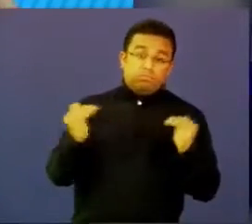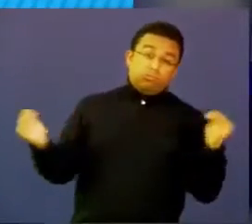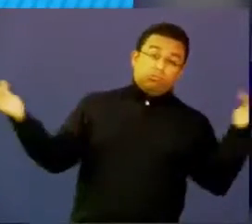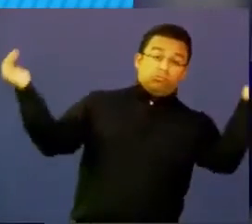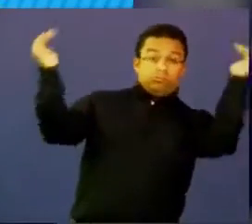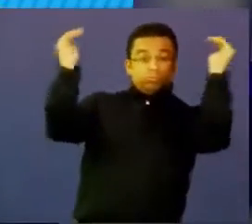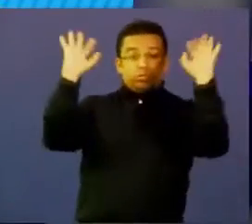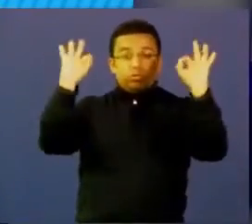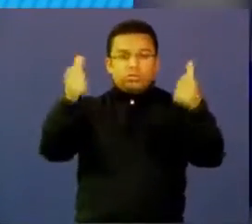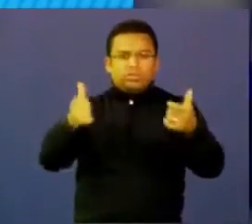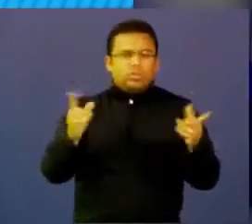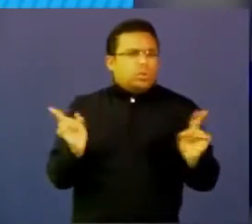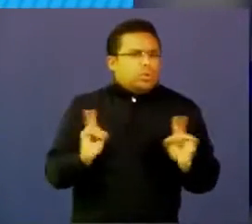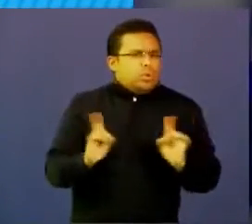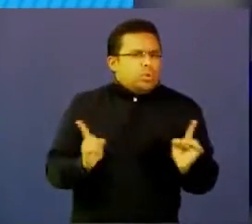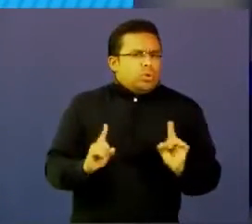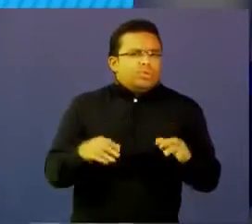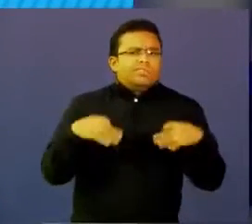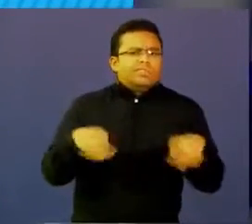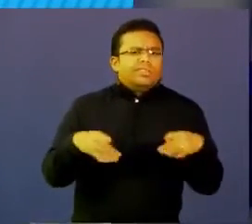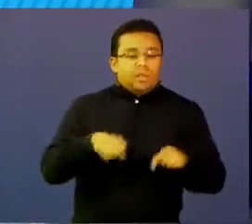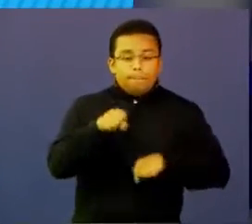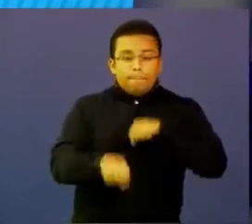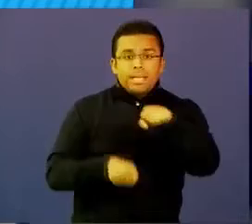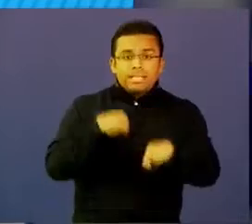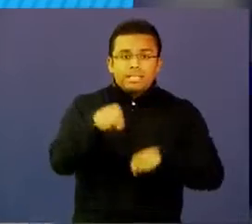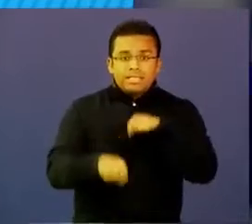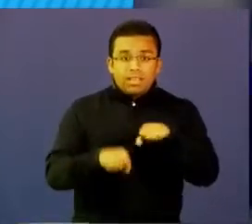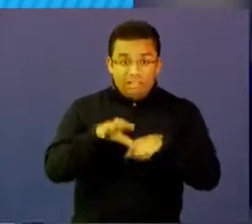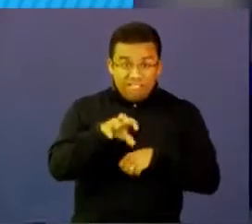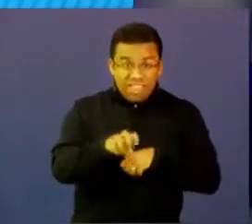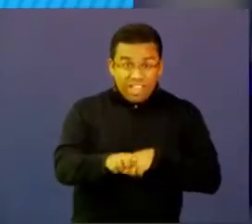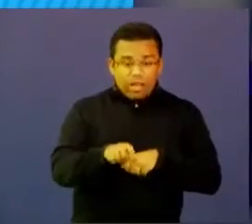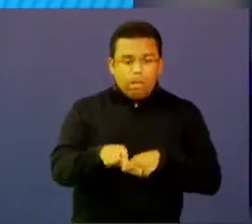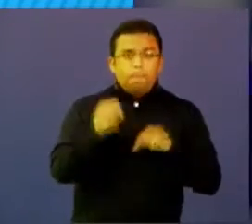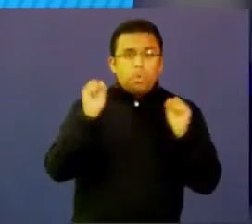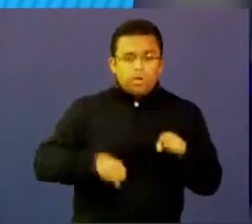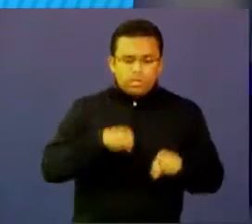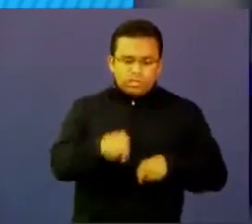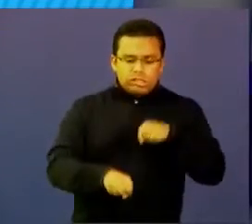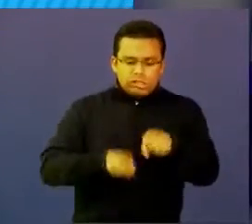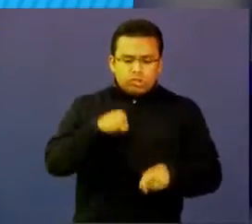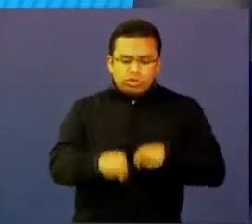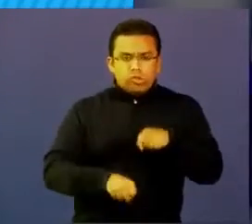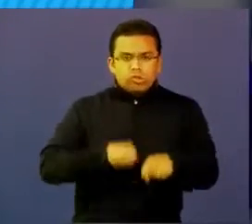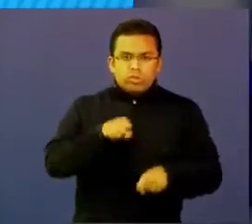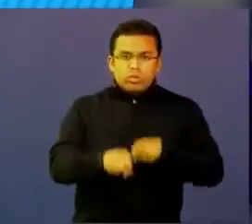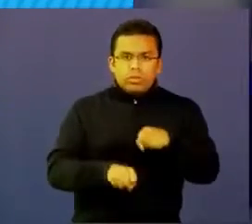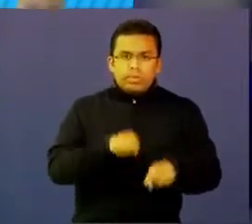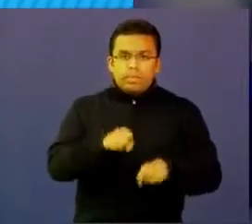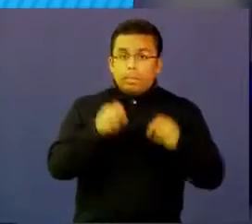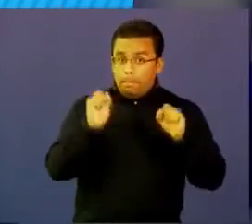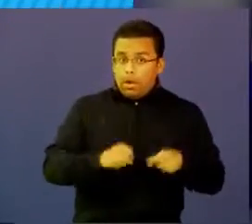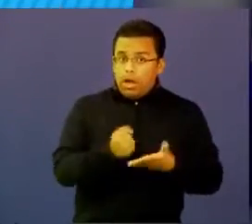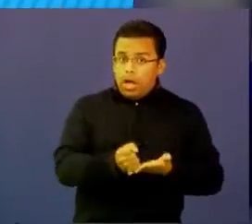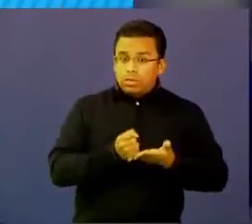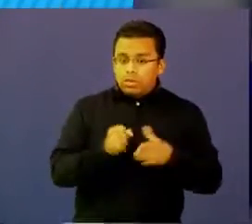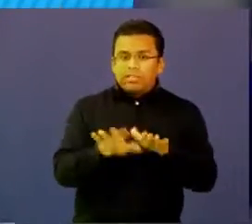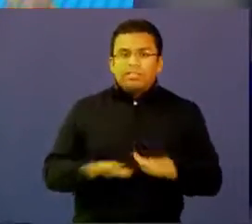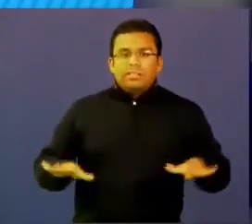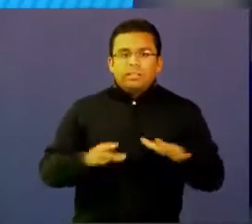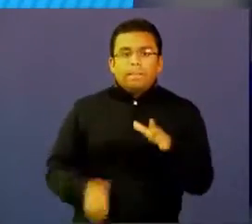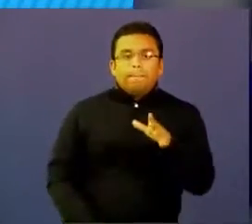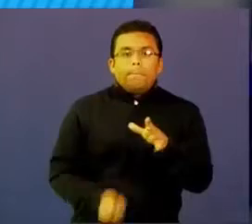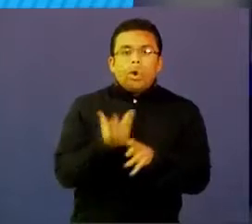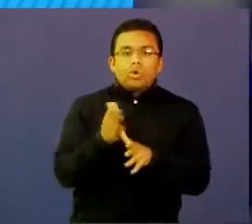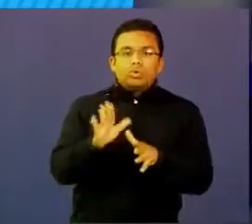sino con una bicicleta vieja podemos hacer una máquina que puede mejorar digamos la producción o la productividad del sector campesino,